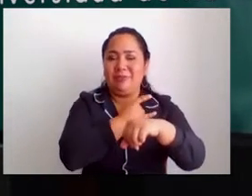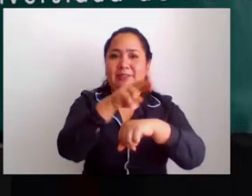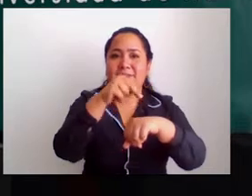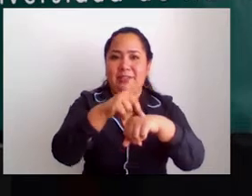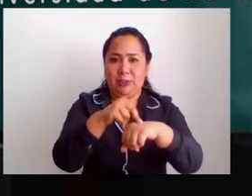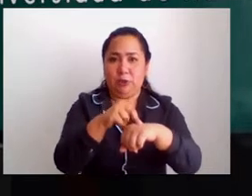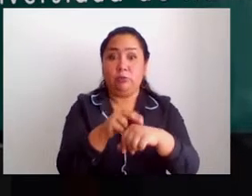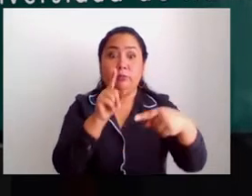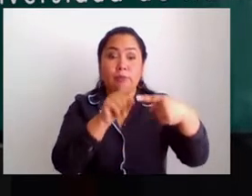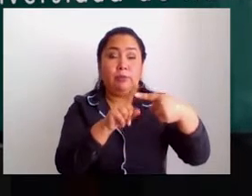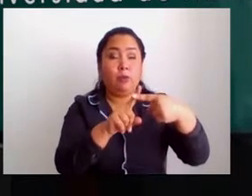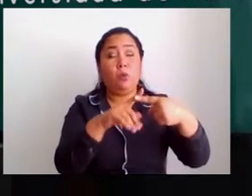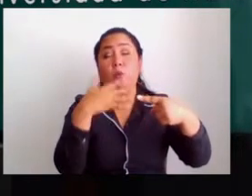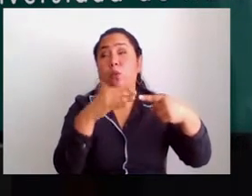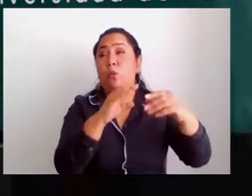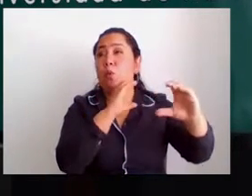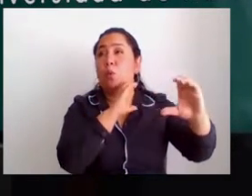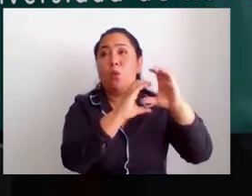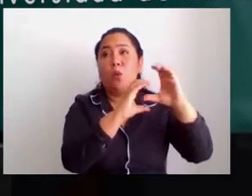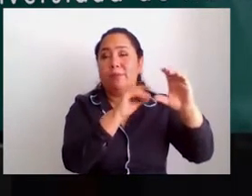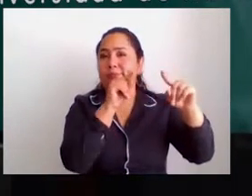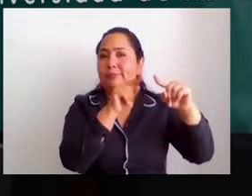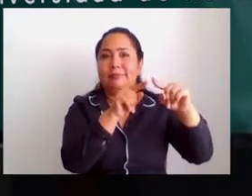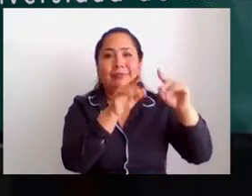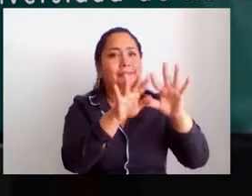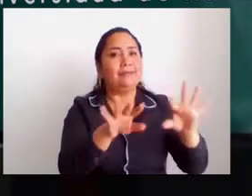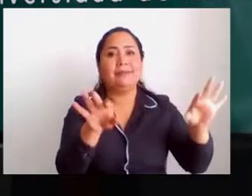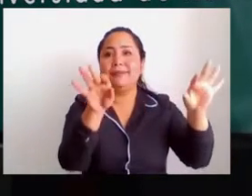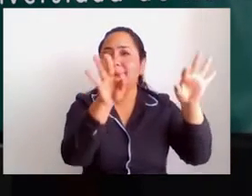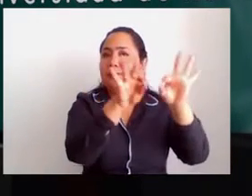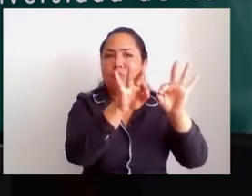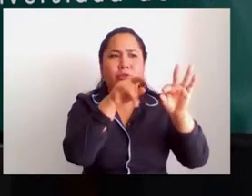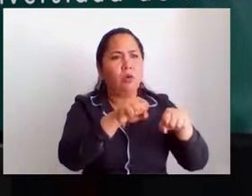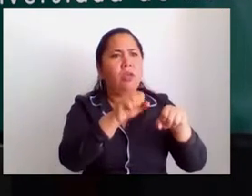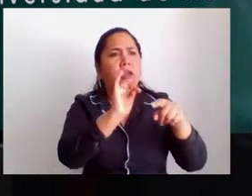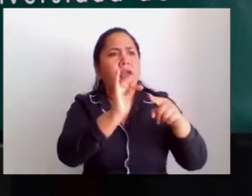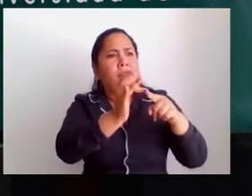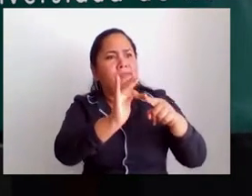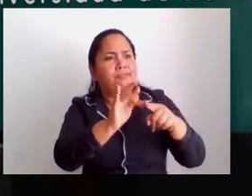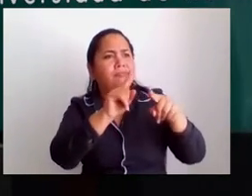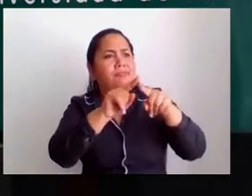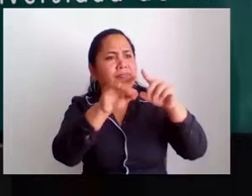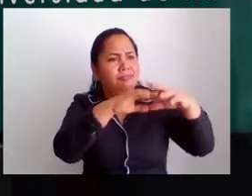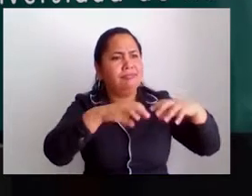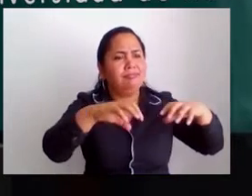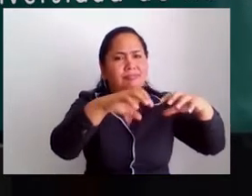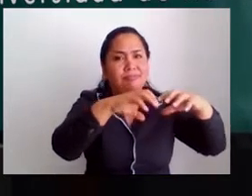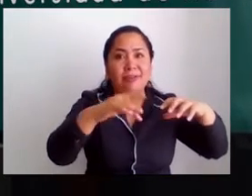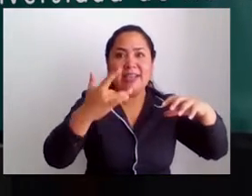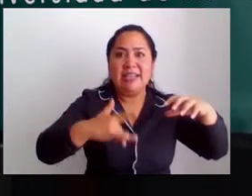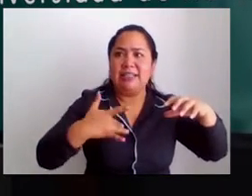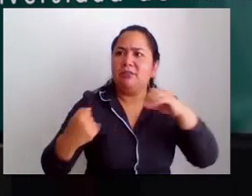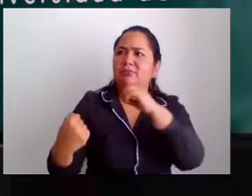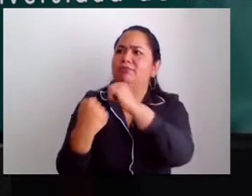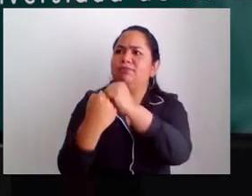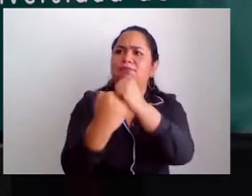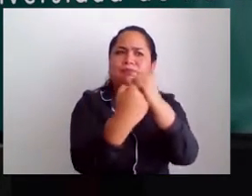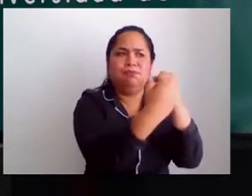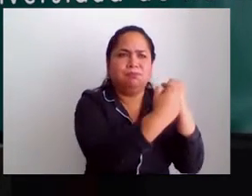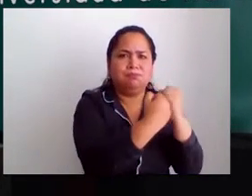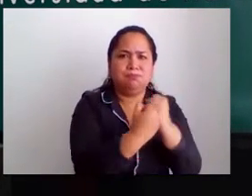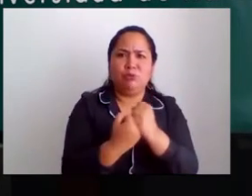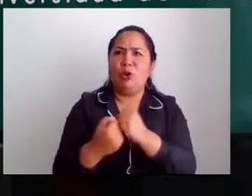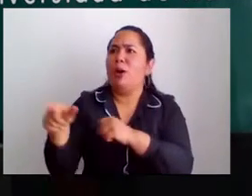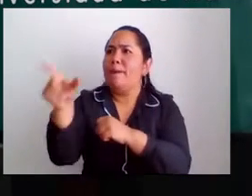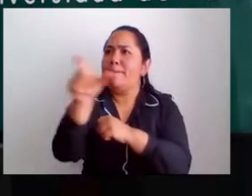la parte comunicativa, la considero que la comunicación es muy importante para poder desarrollar este tipo de actividades y sentirse apoyado y